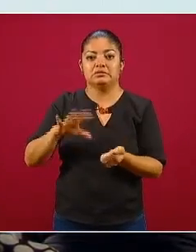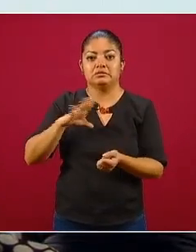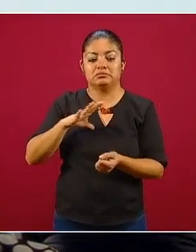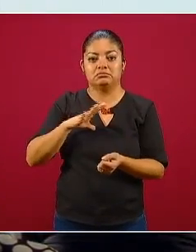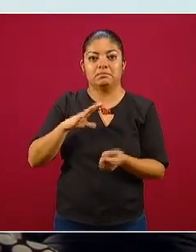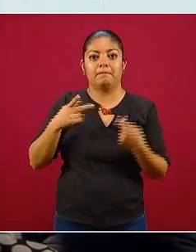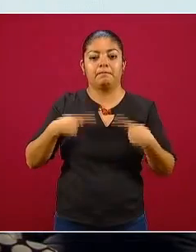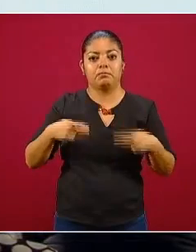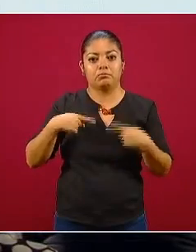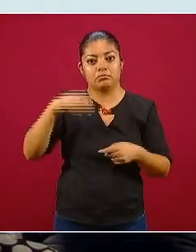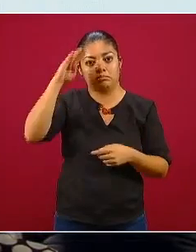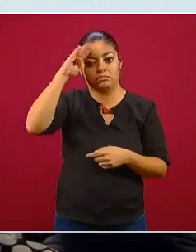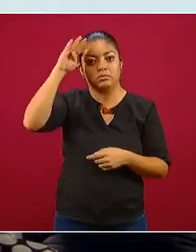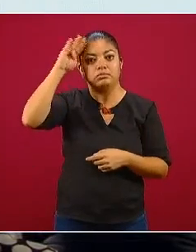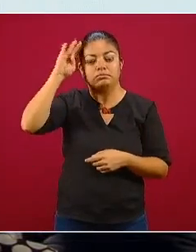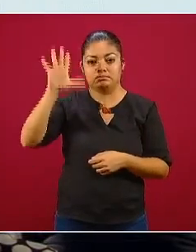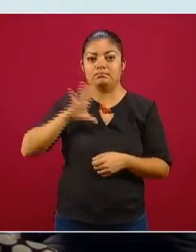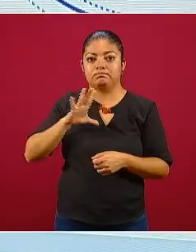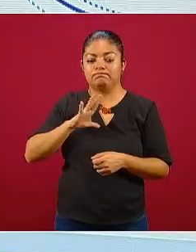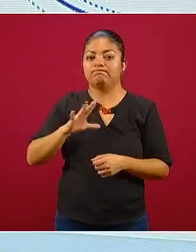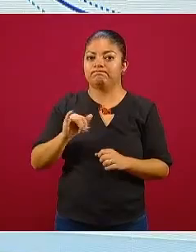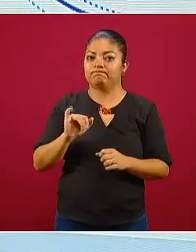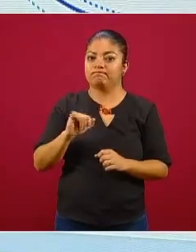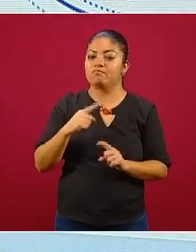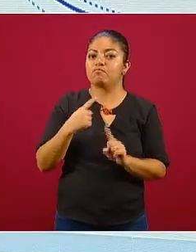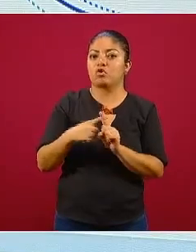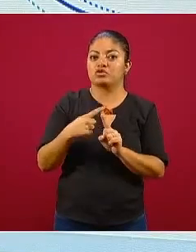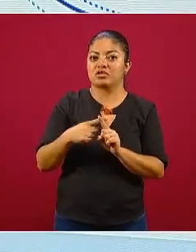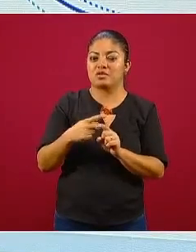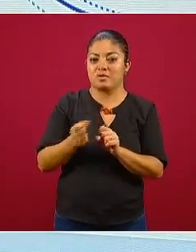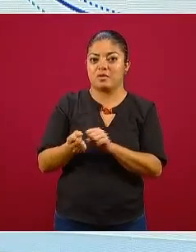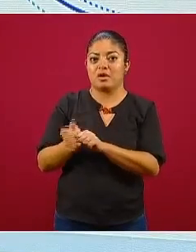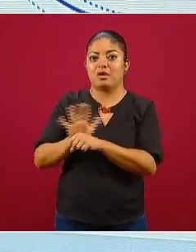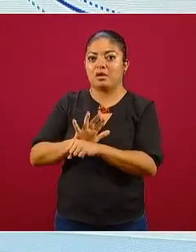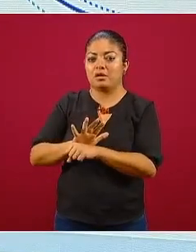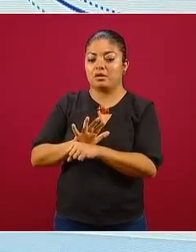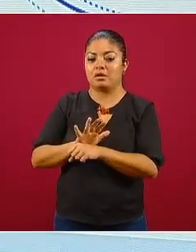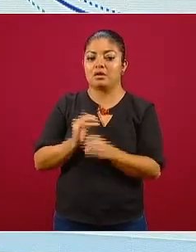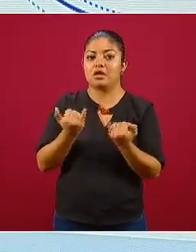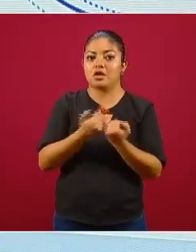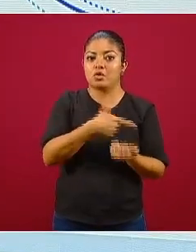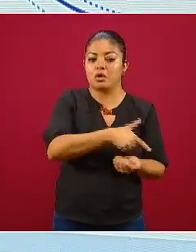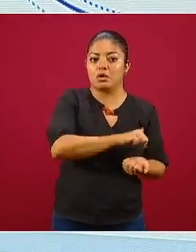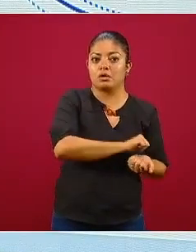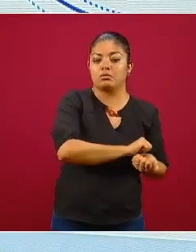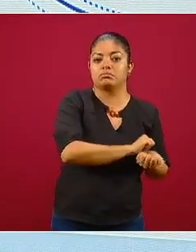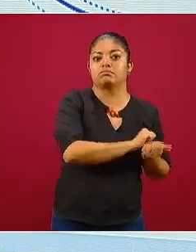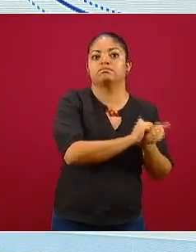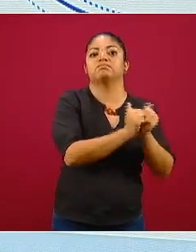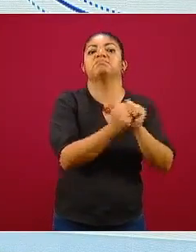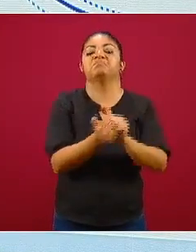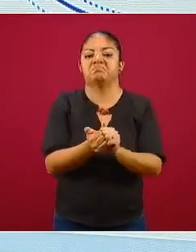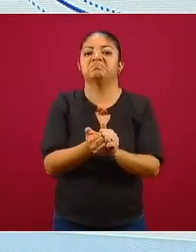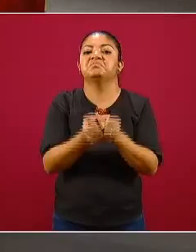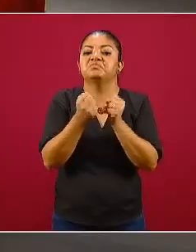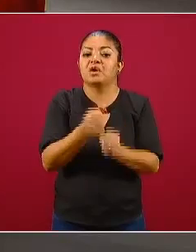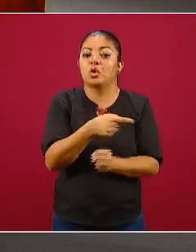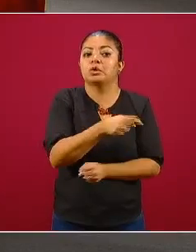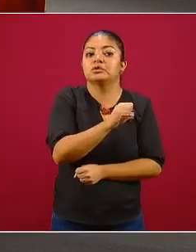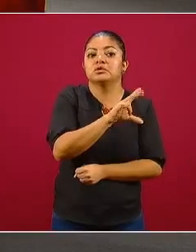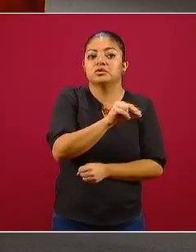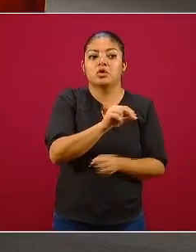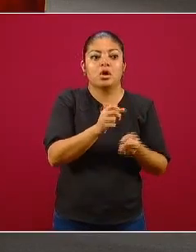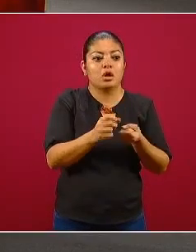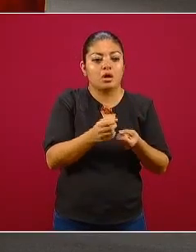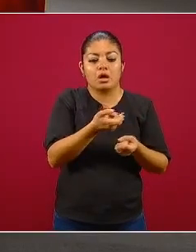el porcentaje de personas que estando en la condición de sospechosos van a resultar confirmados y que es el que acabo de